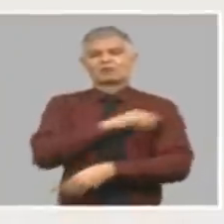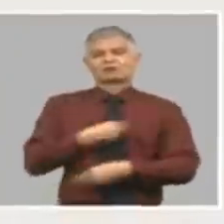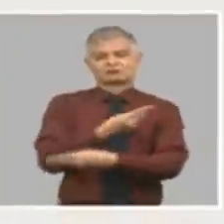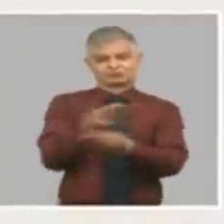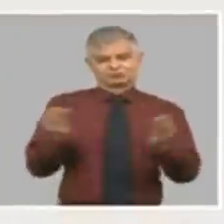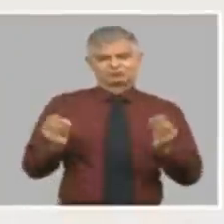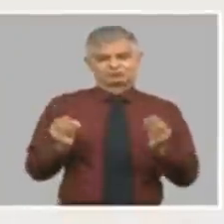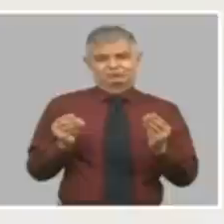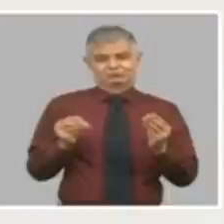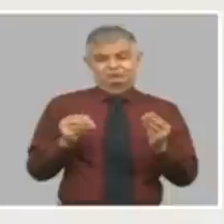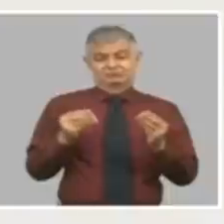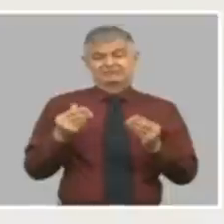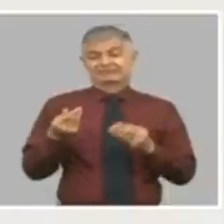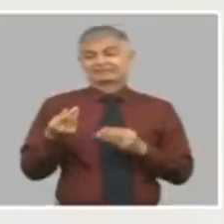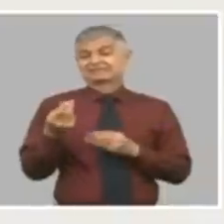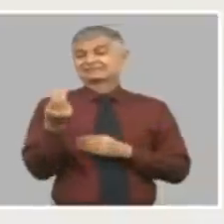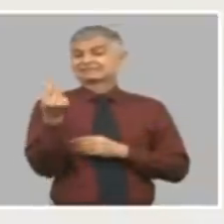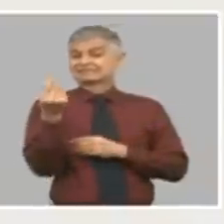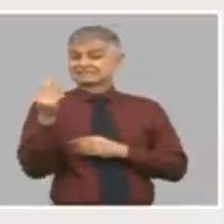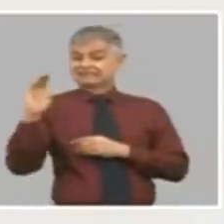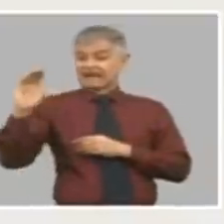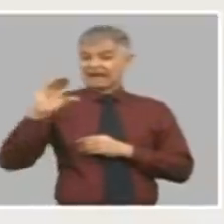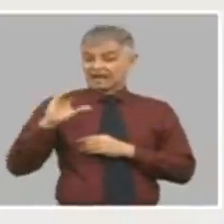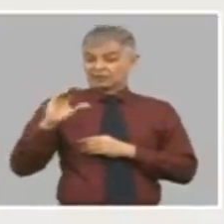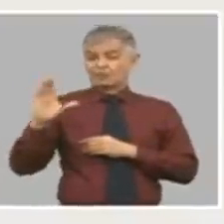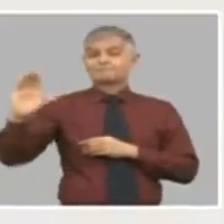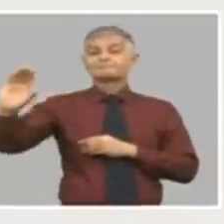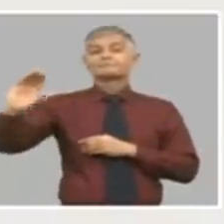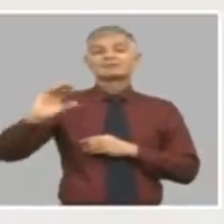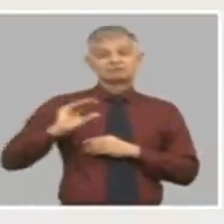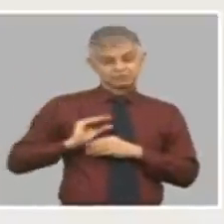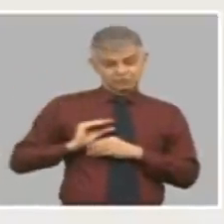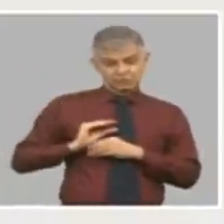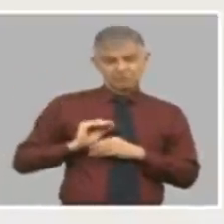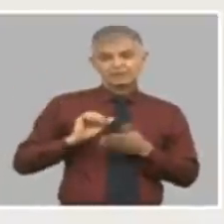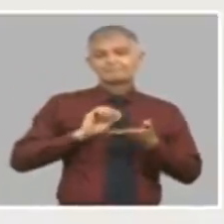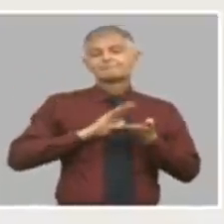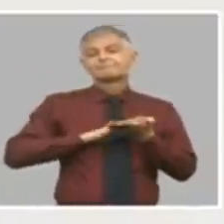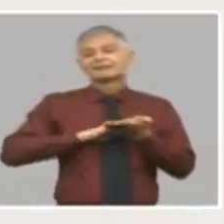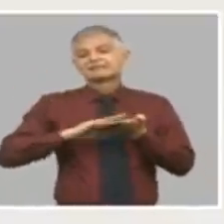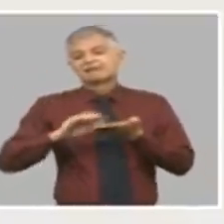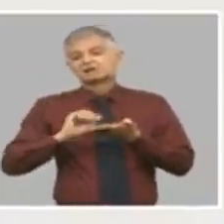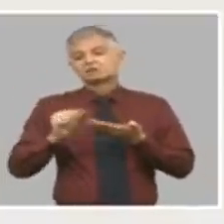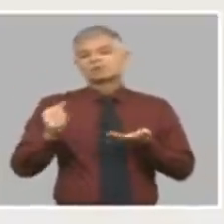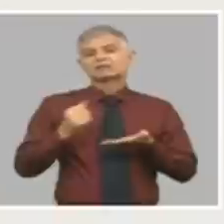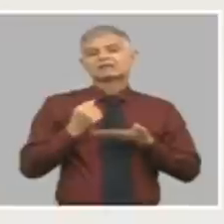salario pensiones y prestaciones de la asistencia social todo va a subir